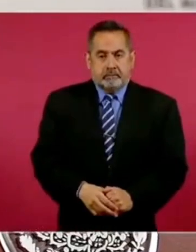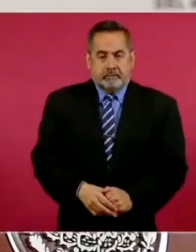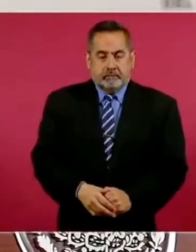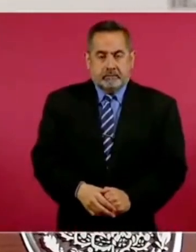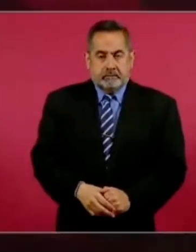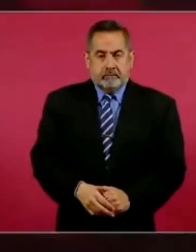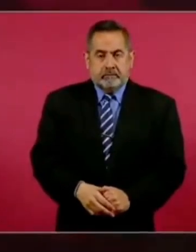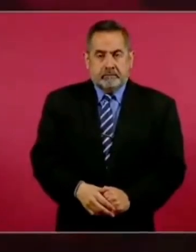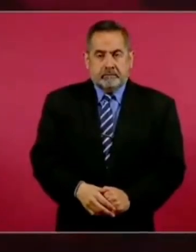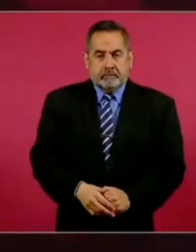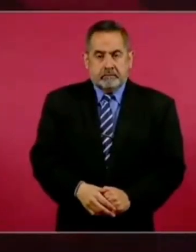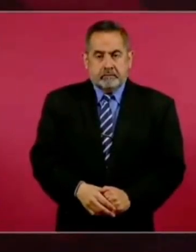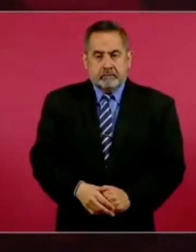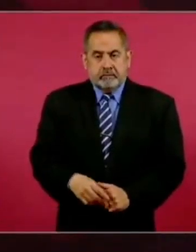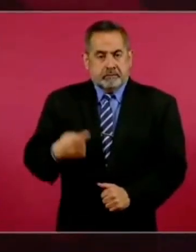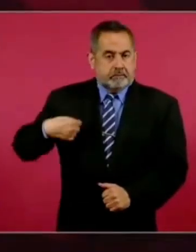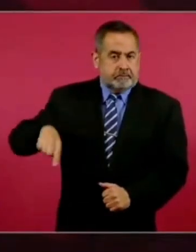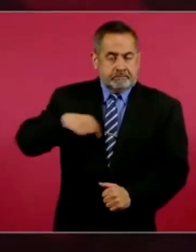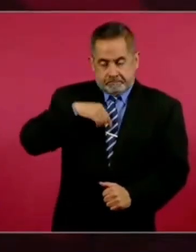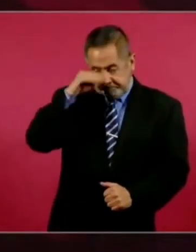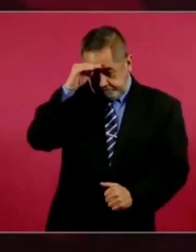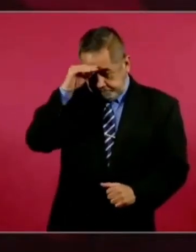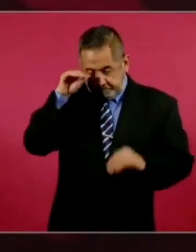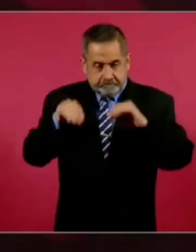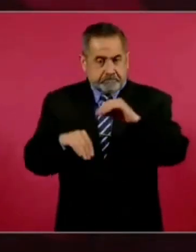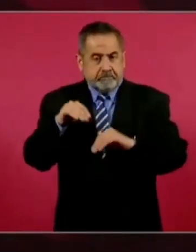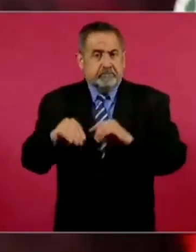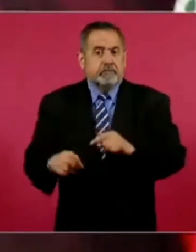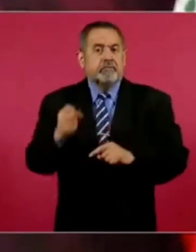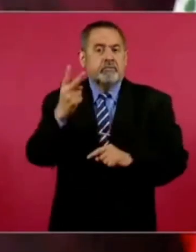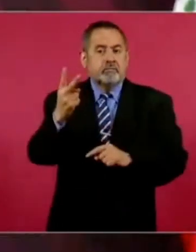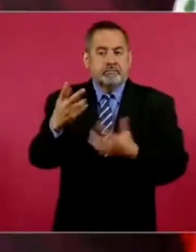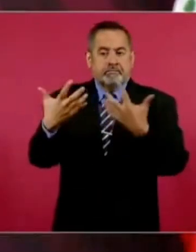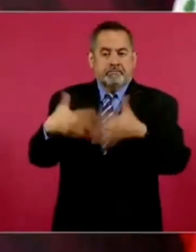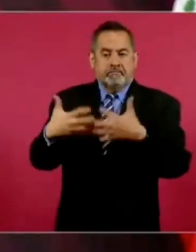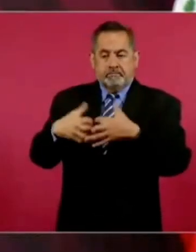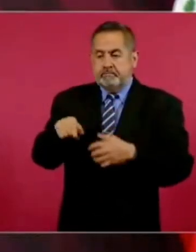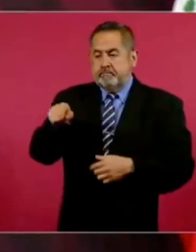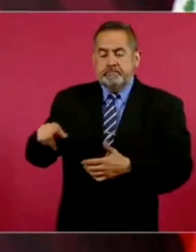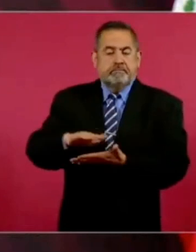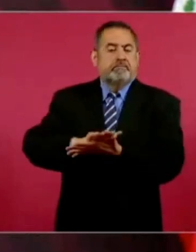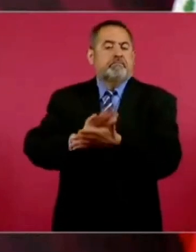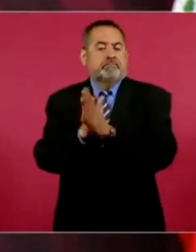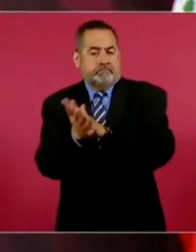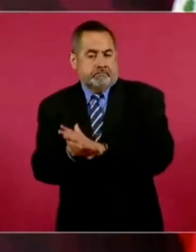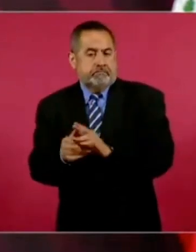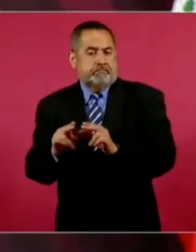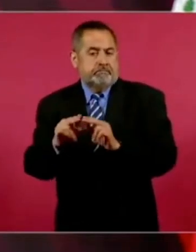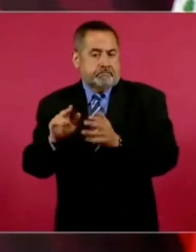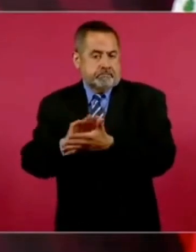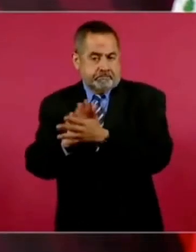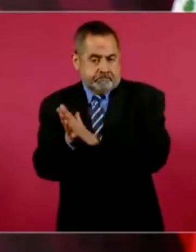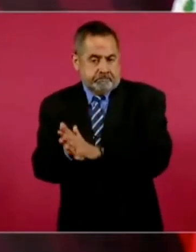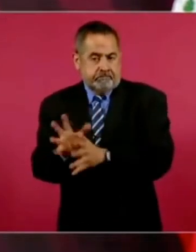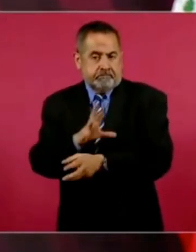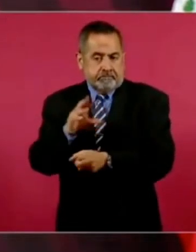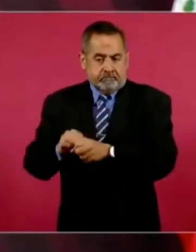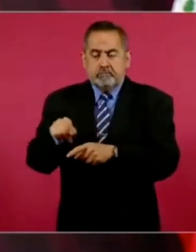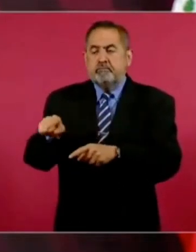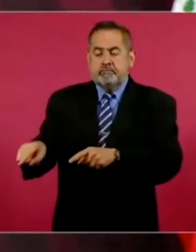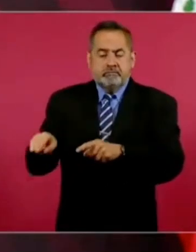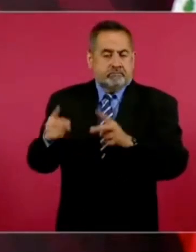Estamos construyendo dos plantas coquizadoras, que son como